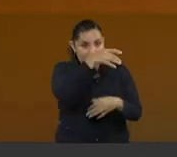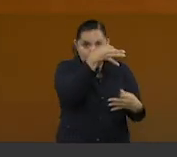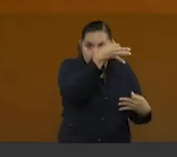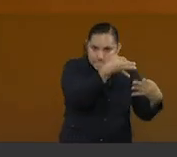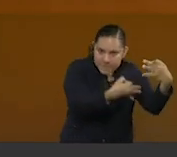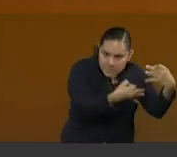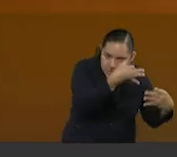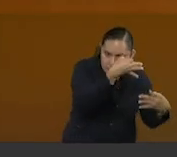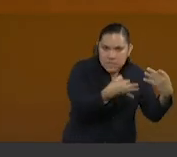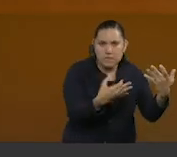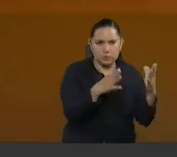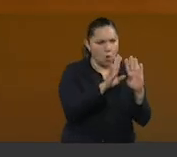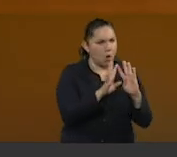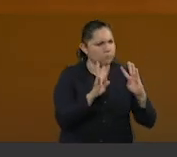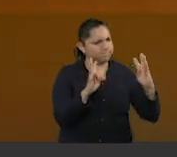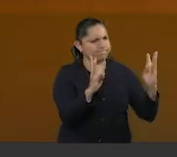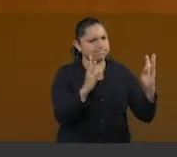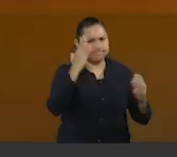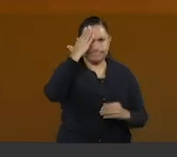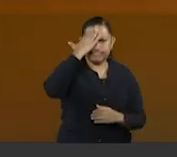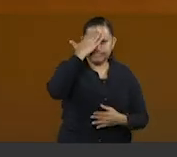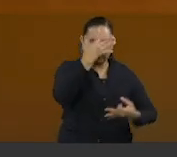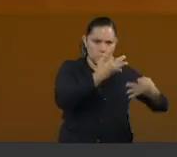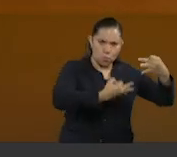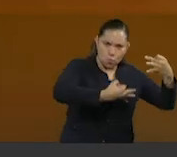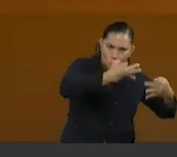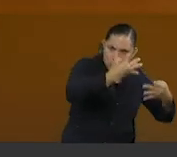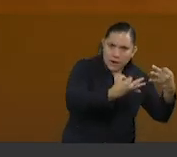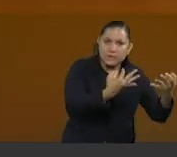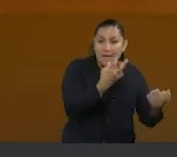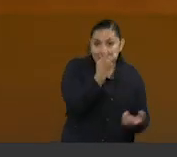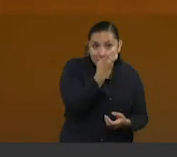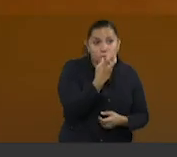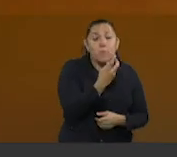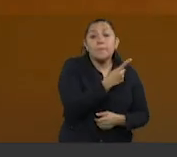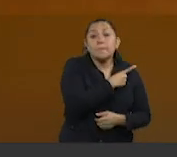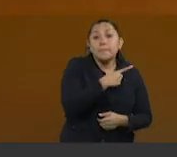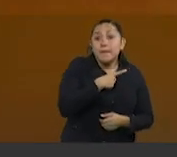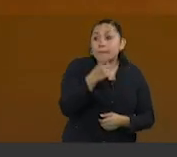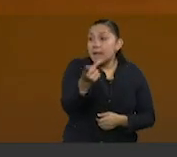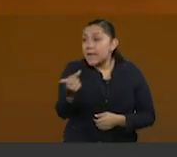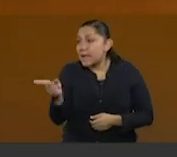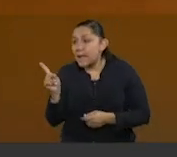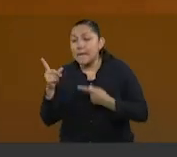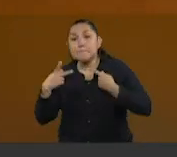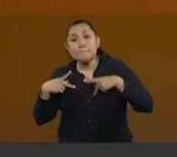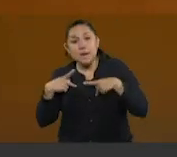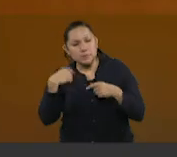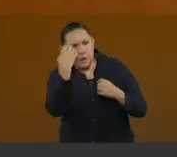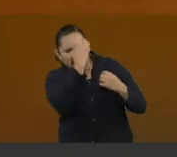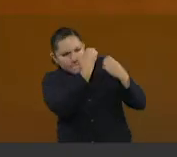magistrados, juezas y jueces deben estar bajo la decisión y el escrutinio popular.